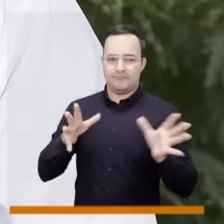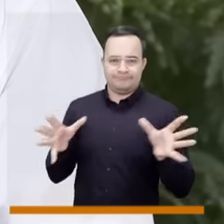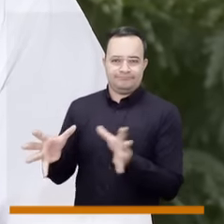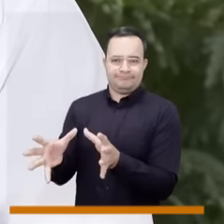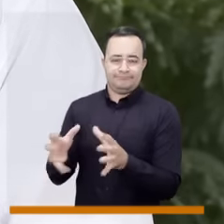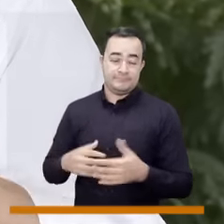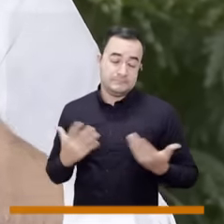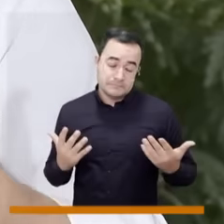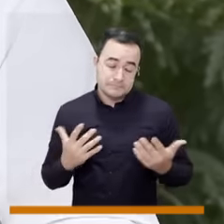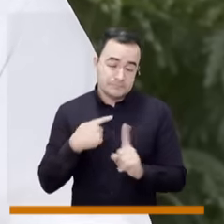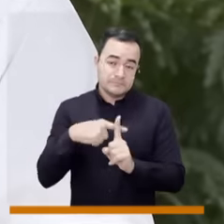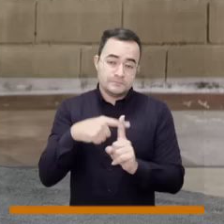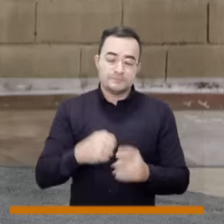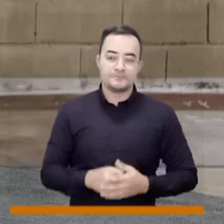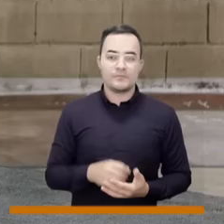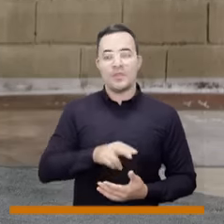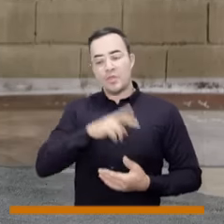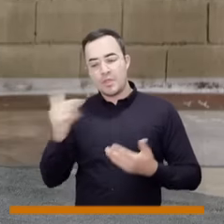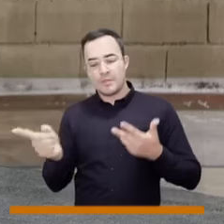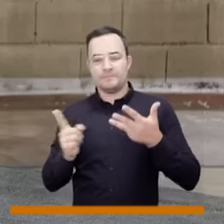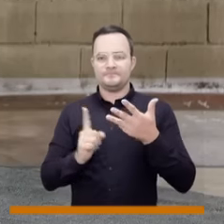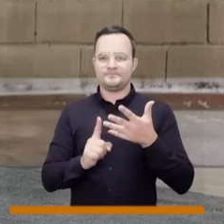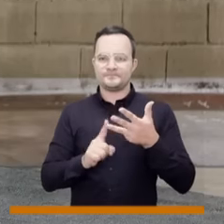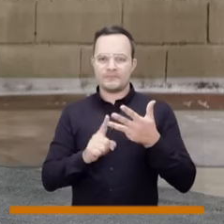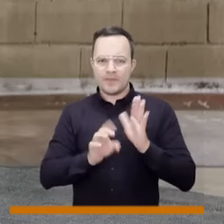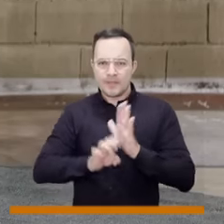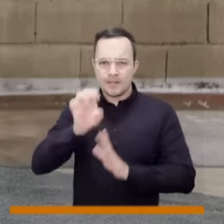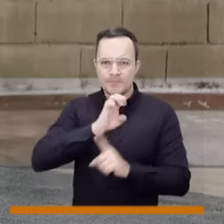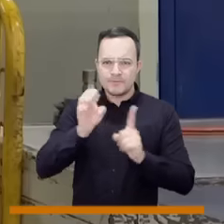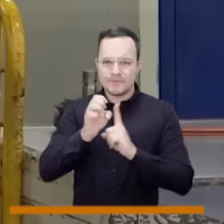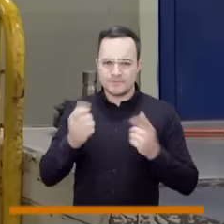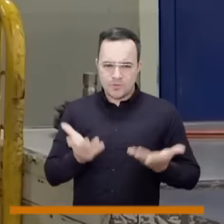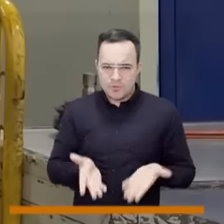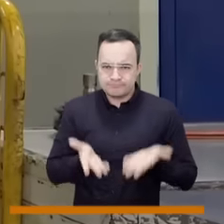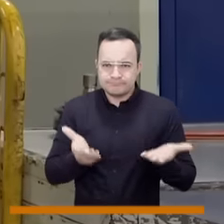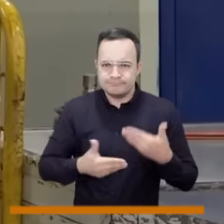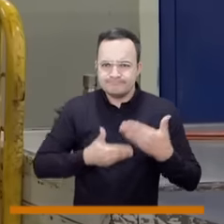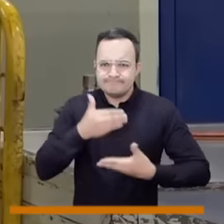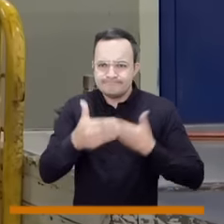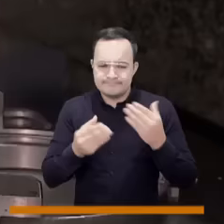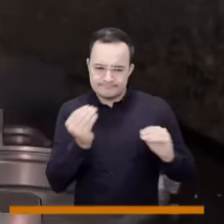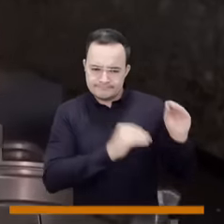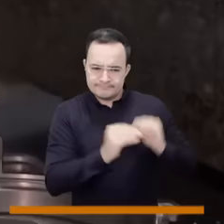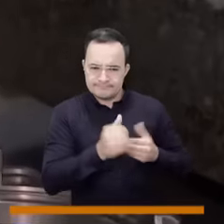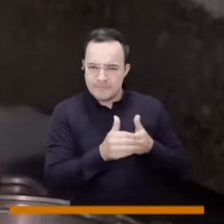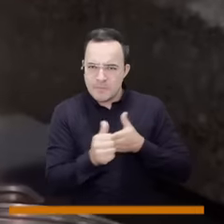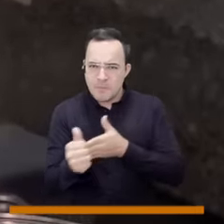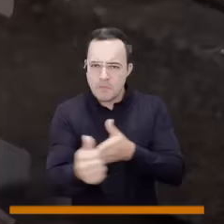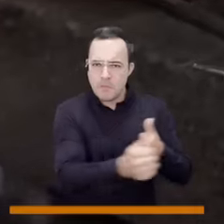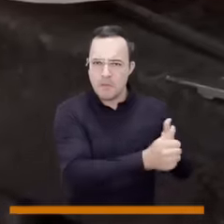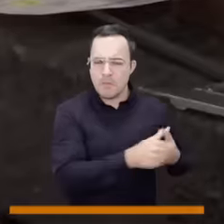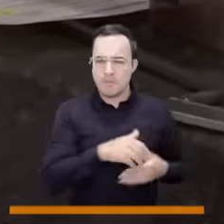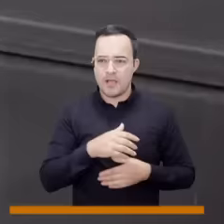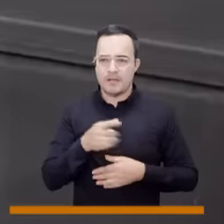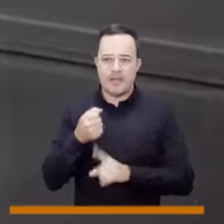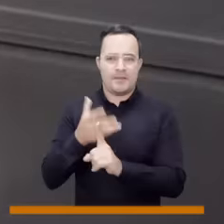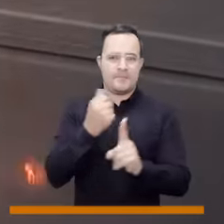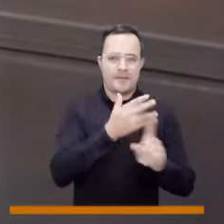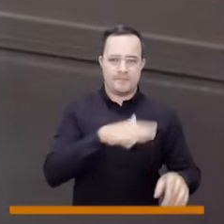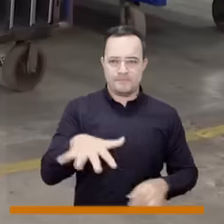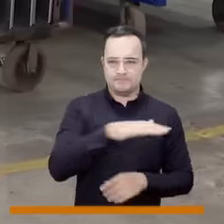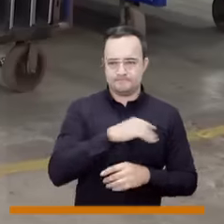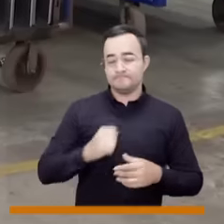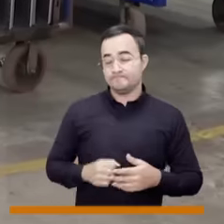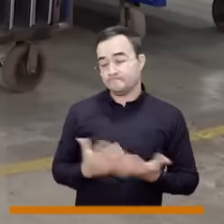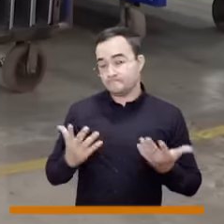también, Katherine, seguir fortaleciendo todo lo que es ruta del emprendimiento y fortalecer el emprendimiento en el distrito de Medellín. Y